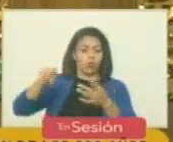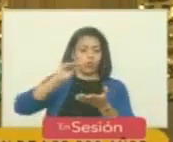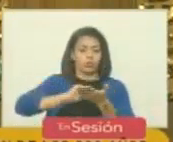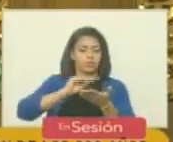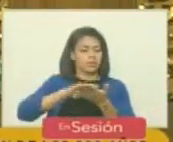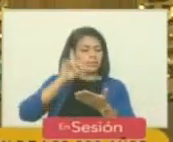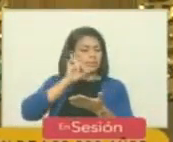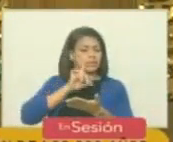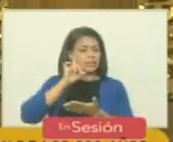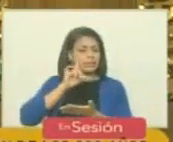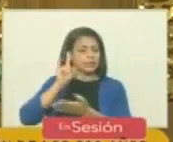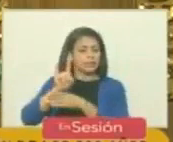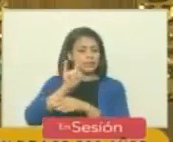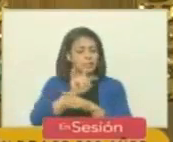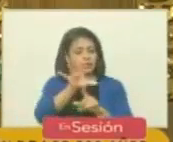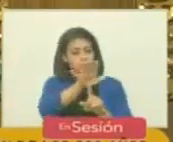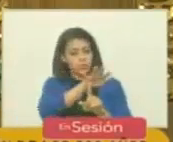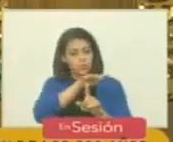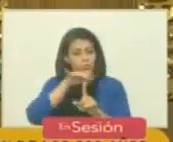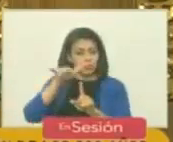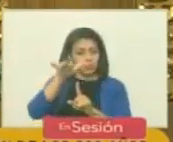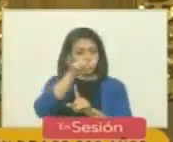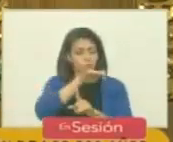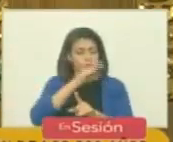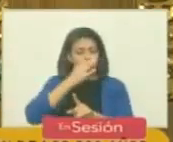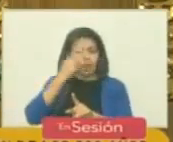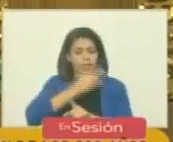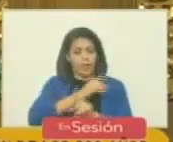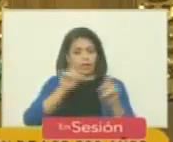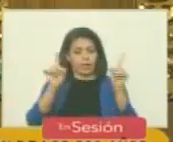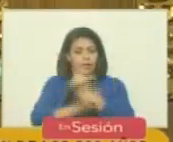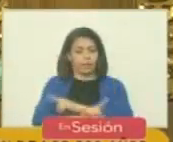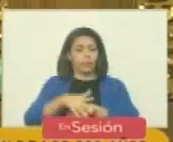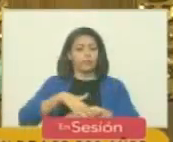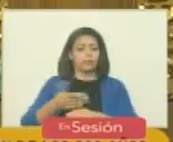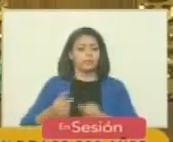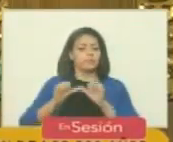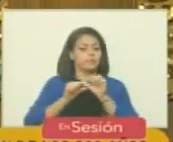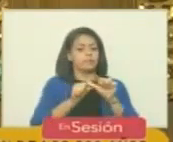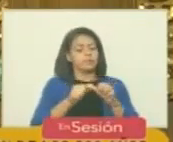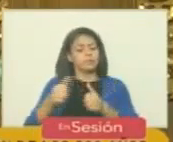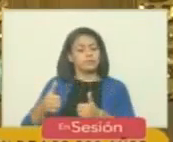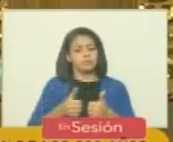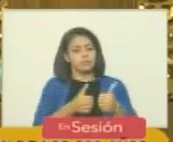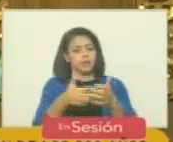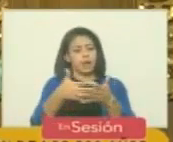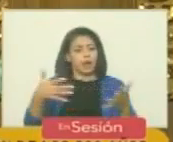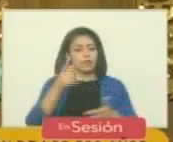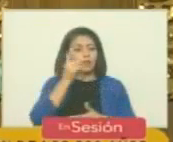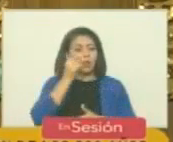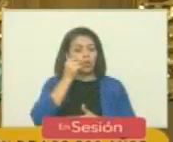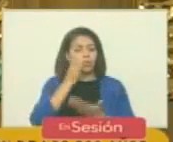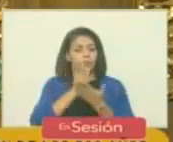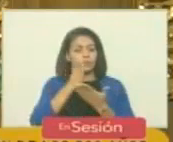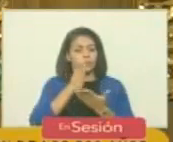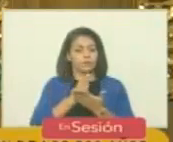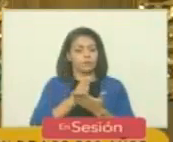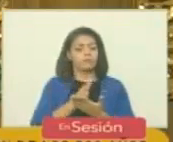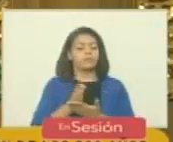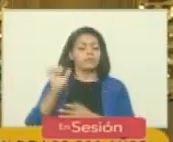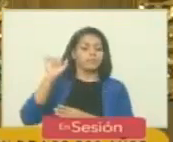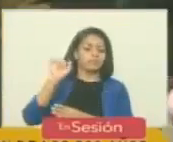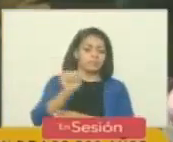calumnia claro y la manipulación y la verdad torcida que persigue a los grandes hombres y que siempre será